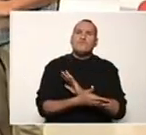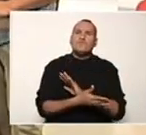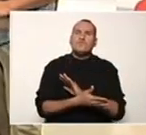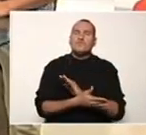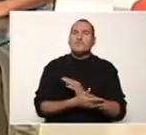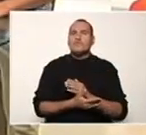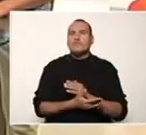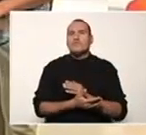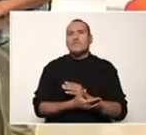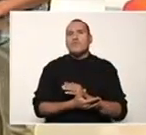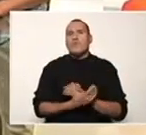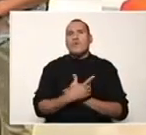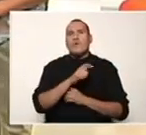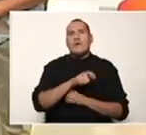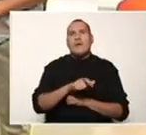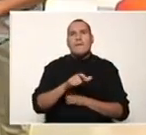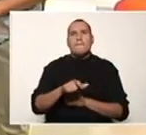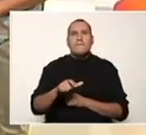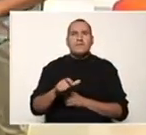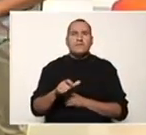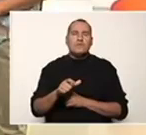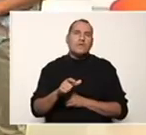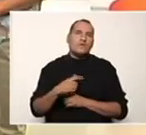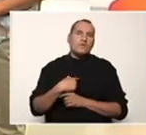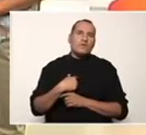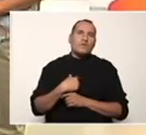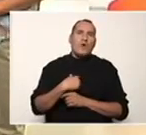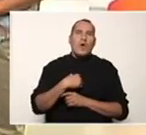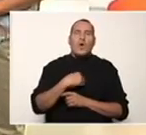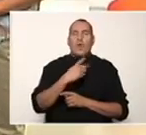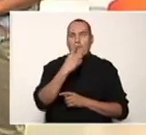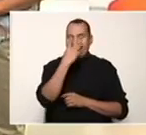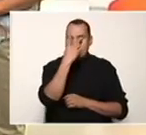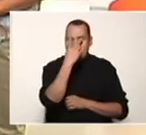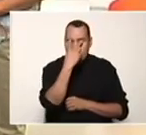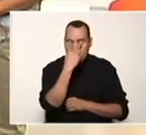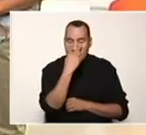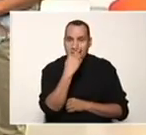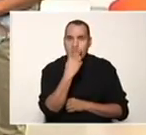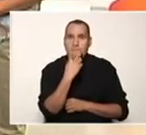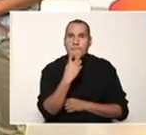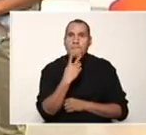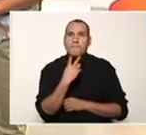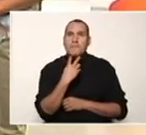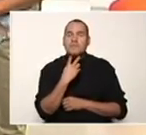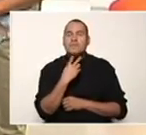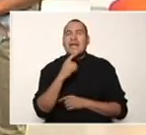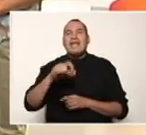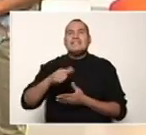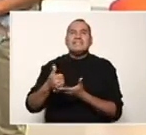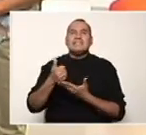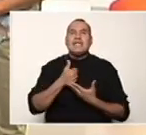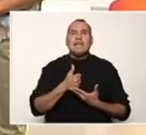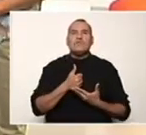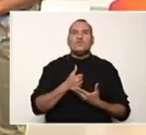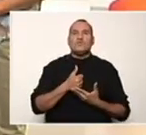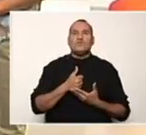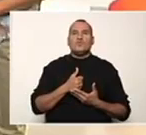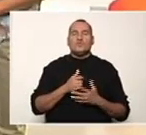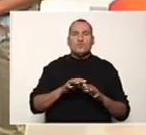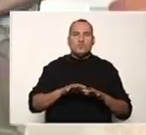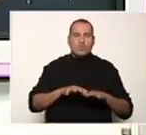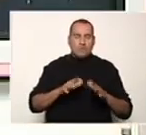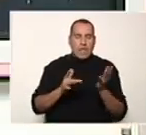con la población que presenta una condición visual, ya que ellos, para poder resolver estas operaciones, van a hacer uso de una ayuda técnica que